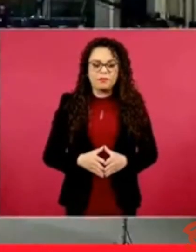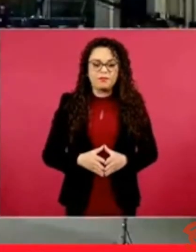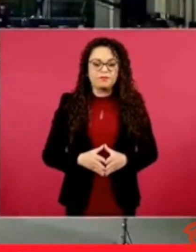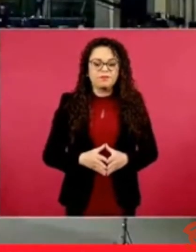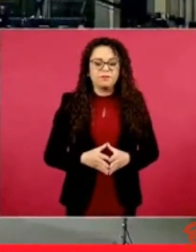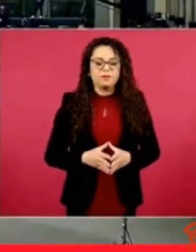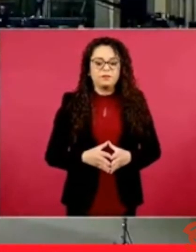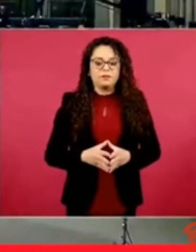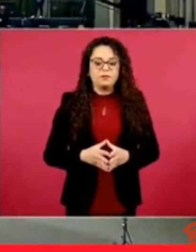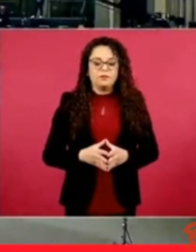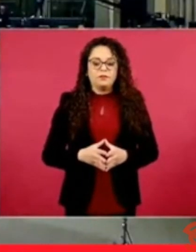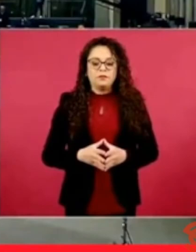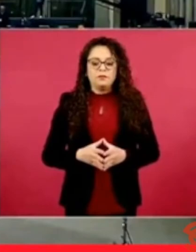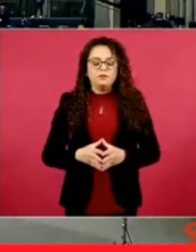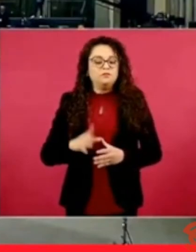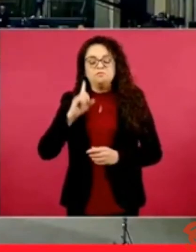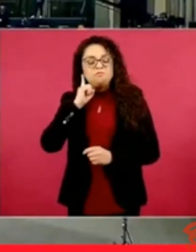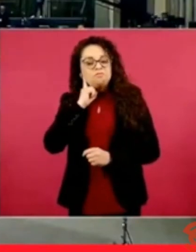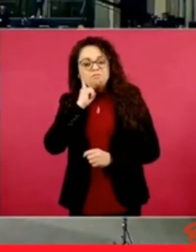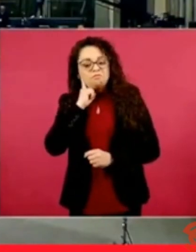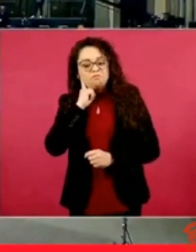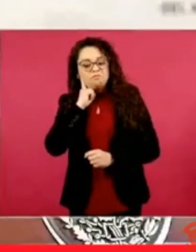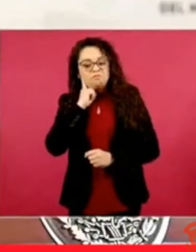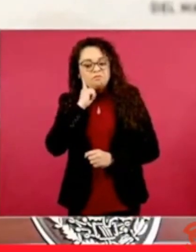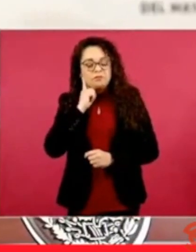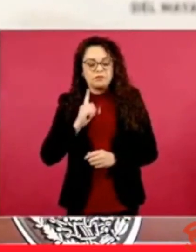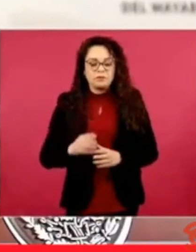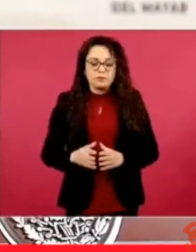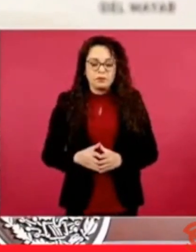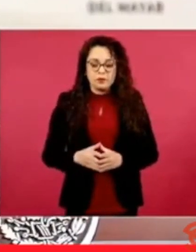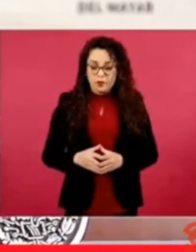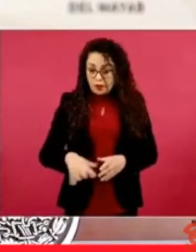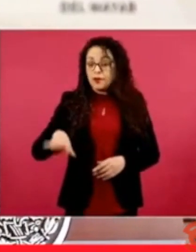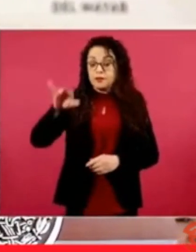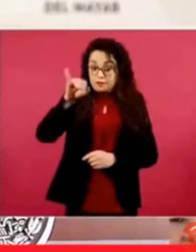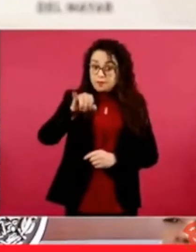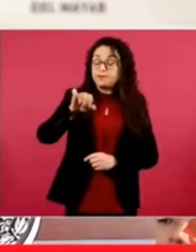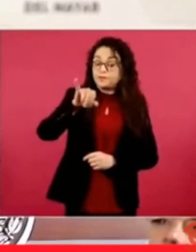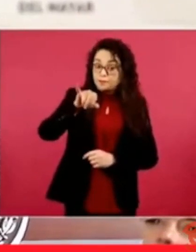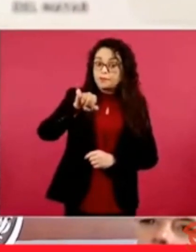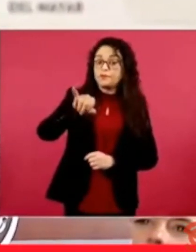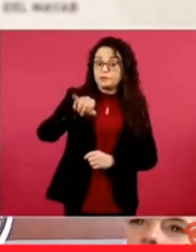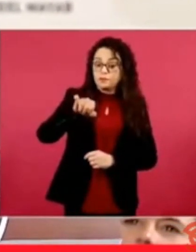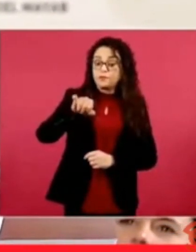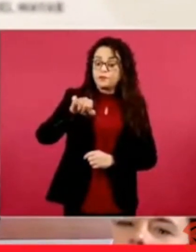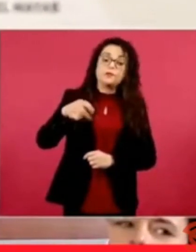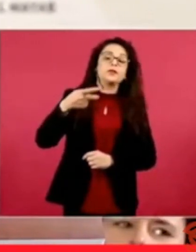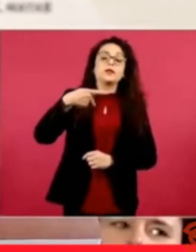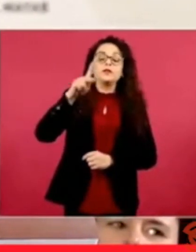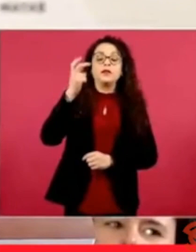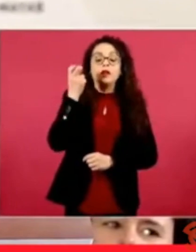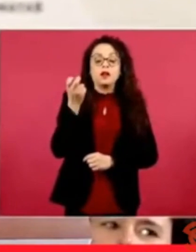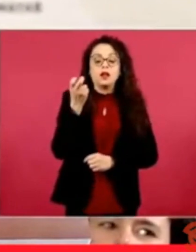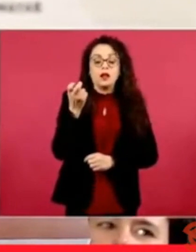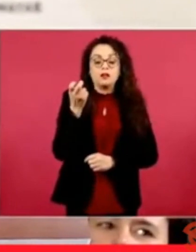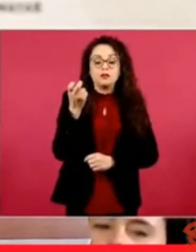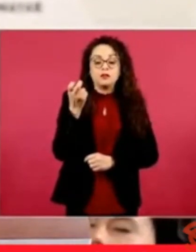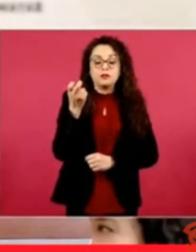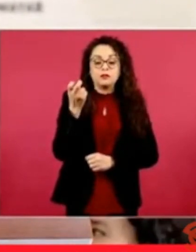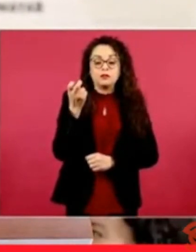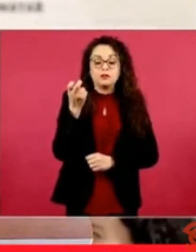Sí, sí, nada más que esto no no se había expresado como ahora.